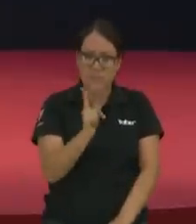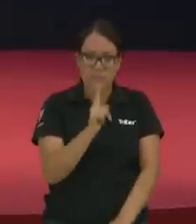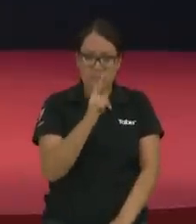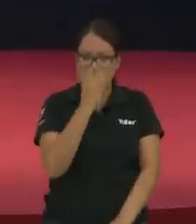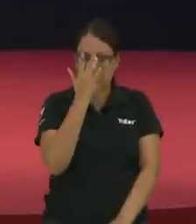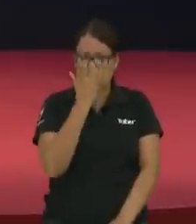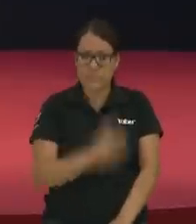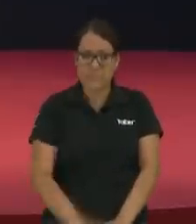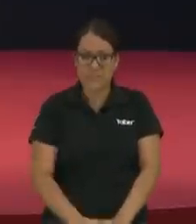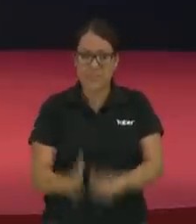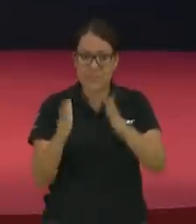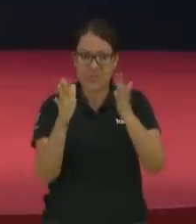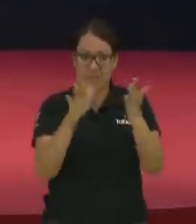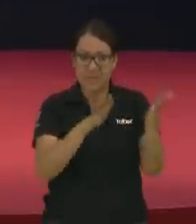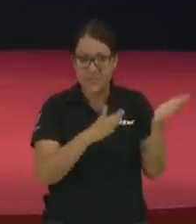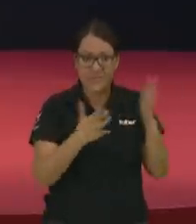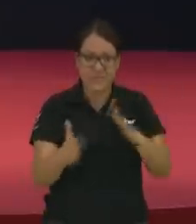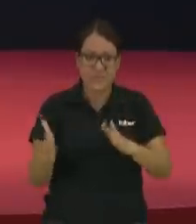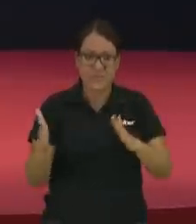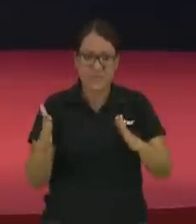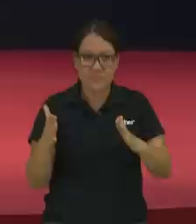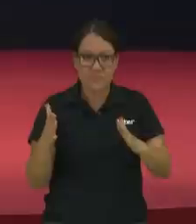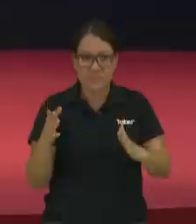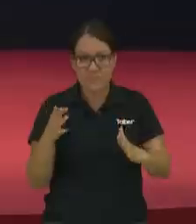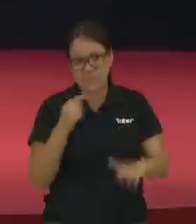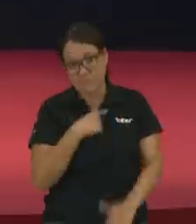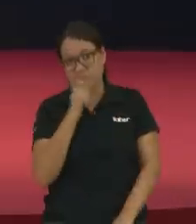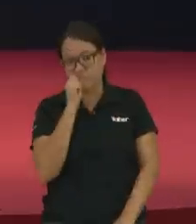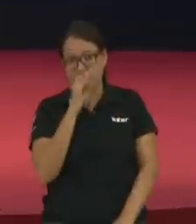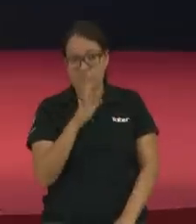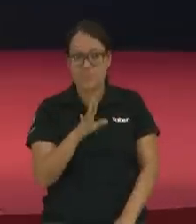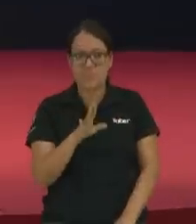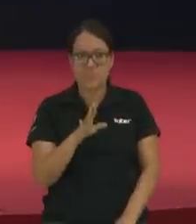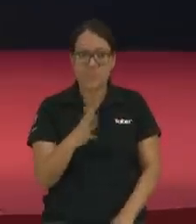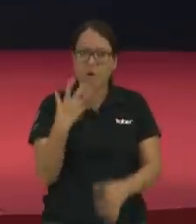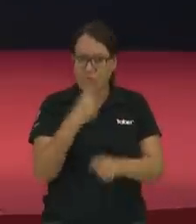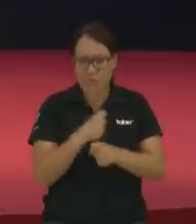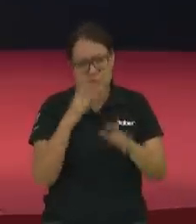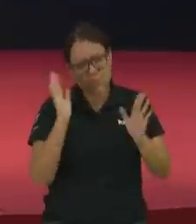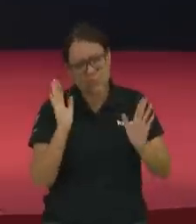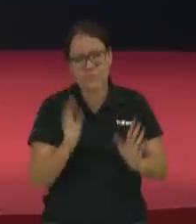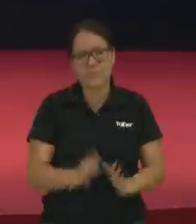Y muchas veces lo digo con confianza,